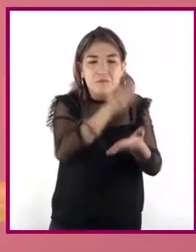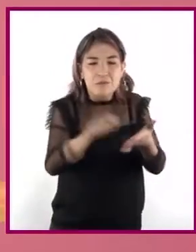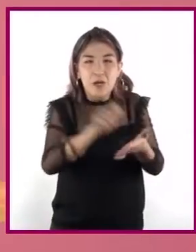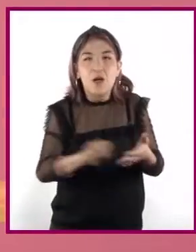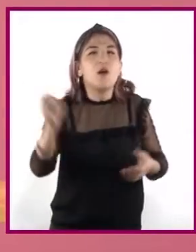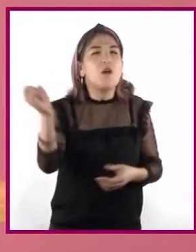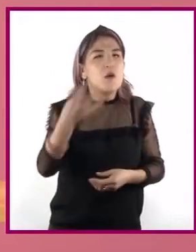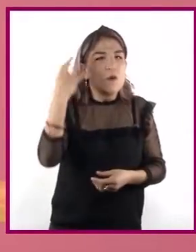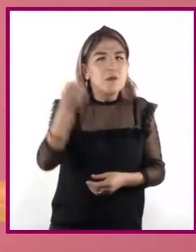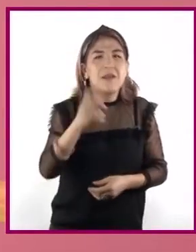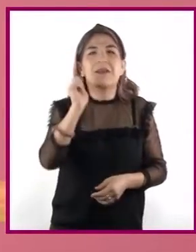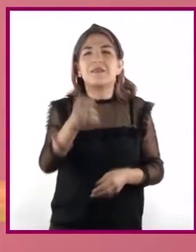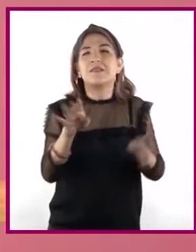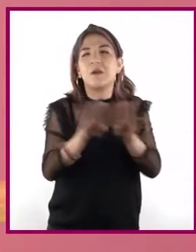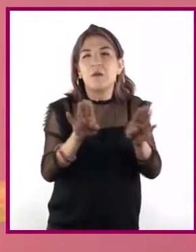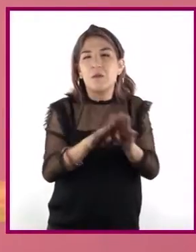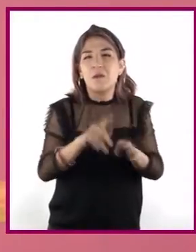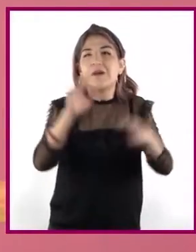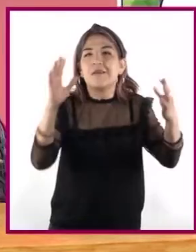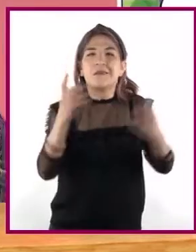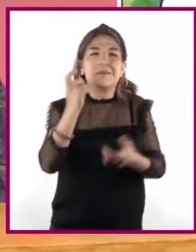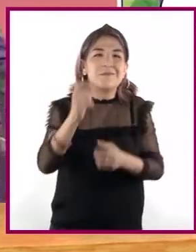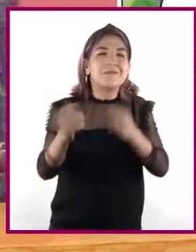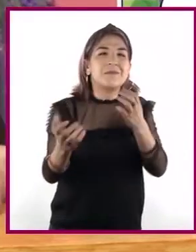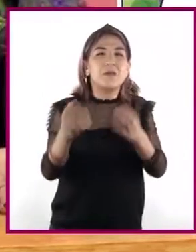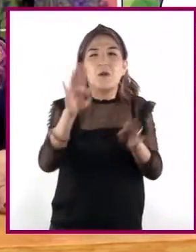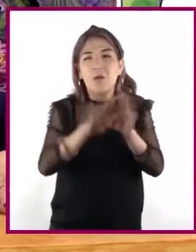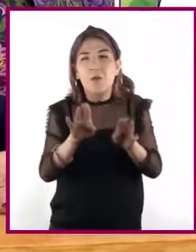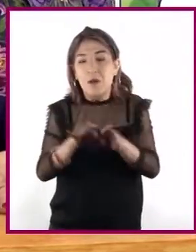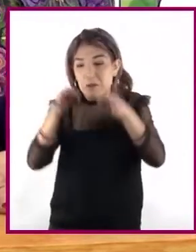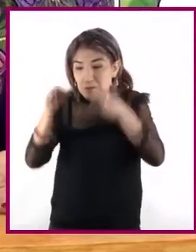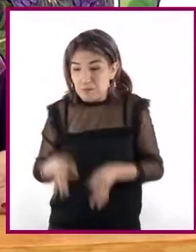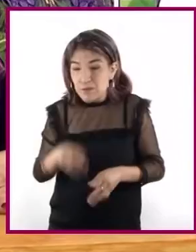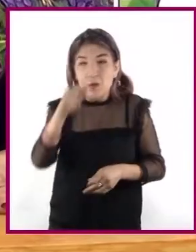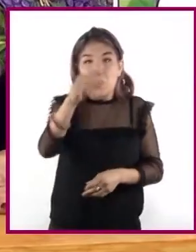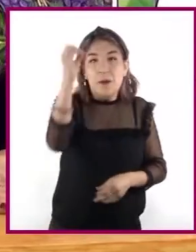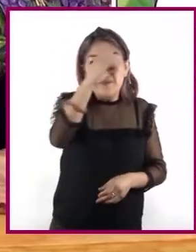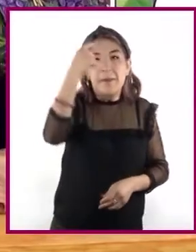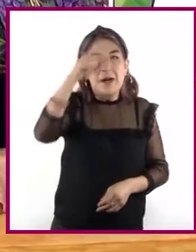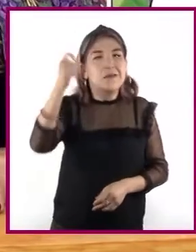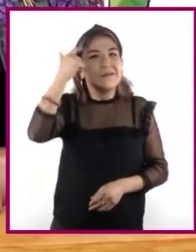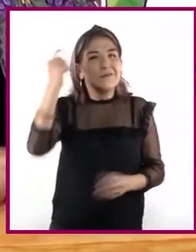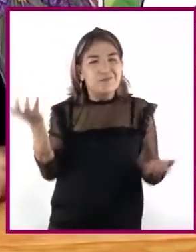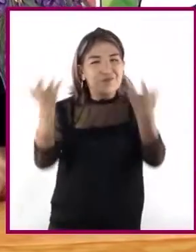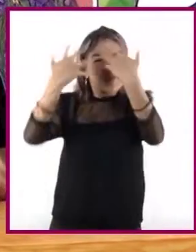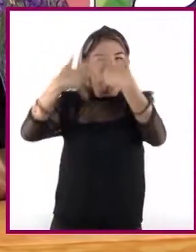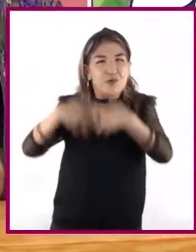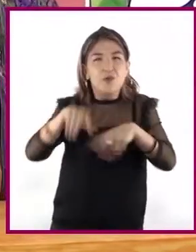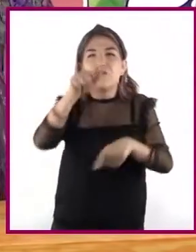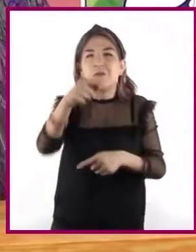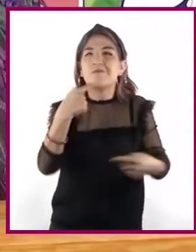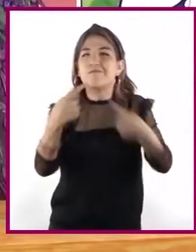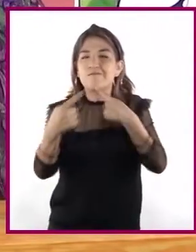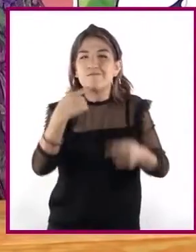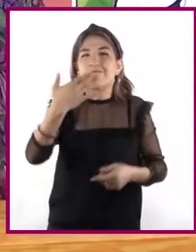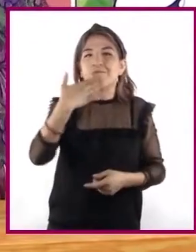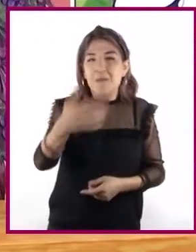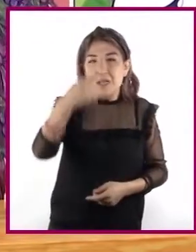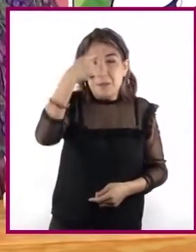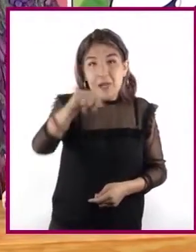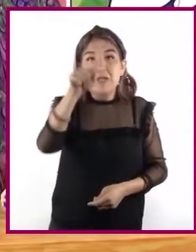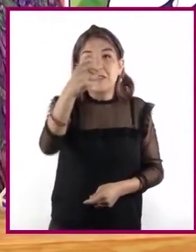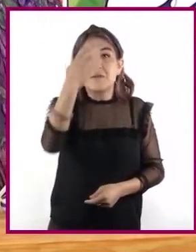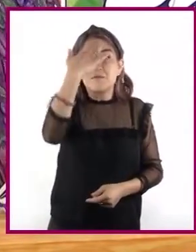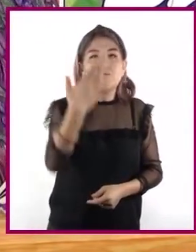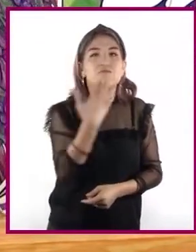Identificar hechos y opiniones permite desarrollar el juicio crítico, que es una de las habilidades